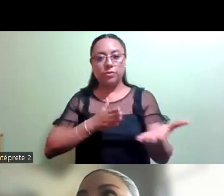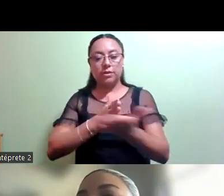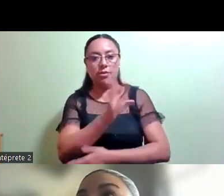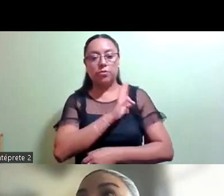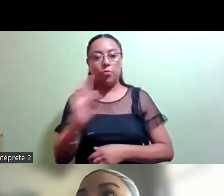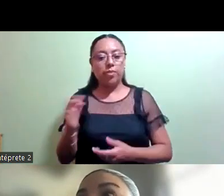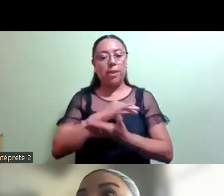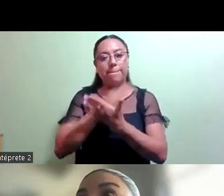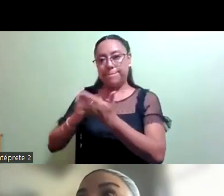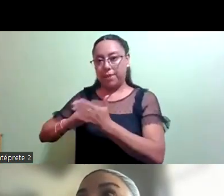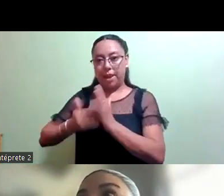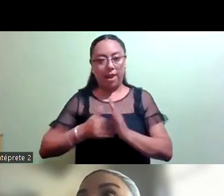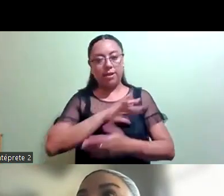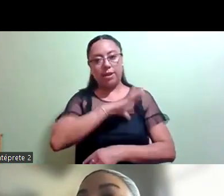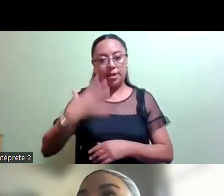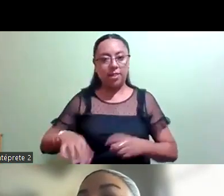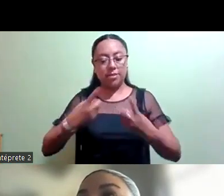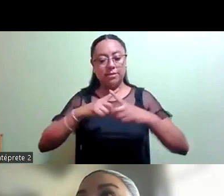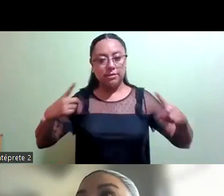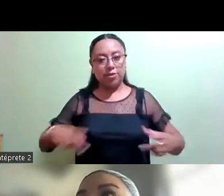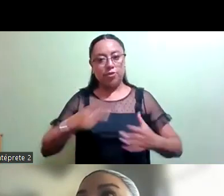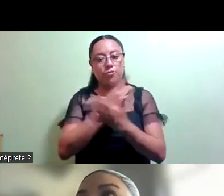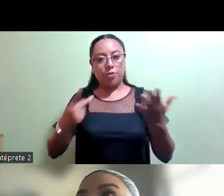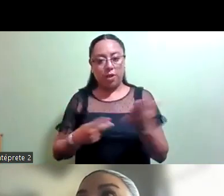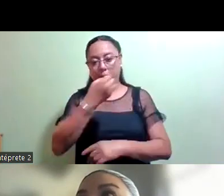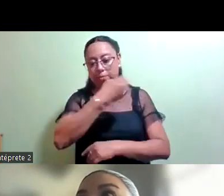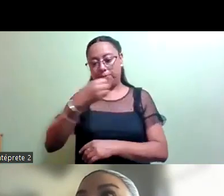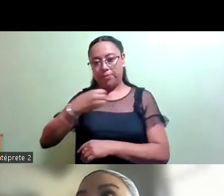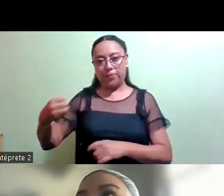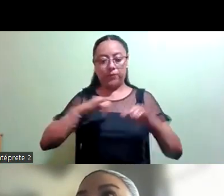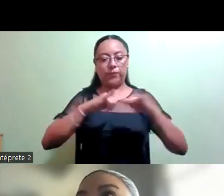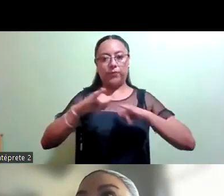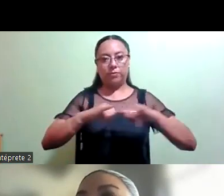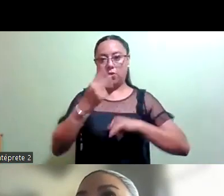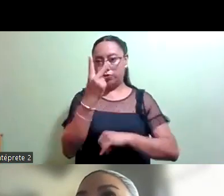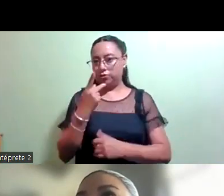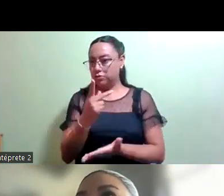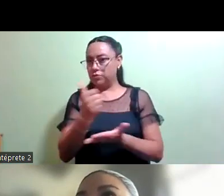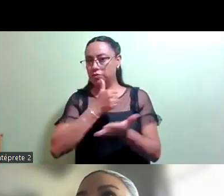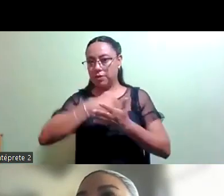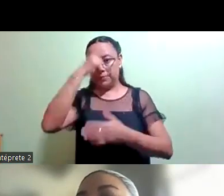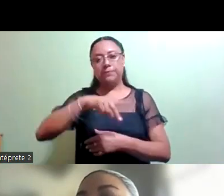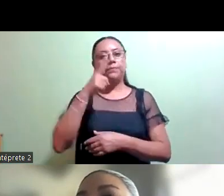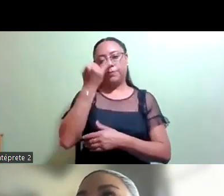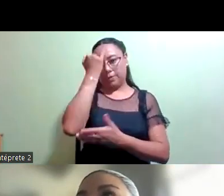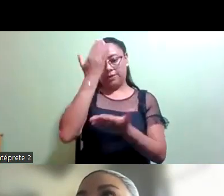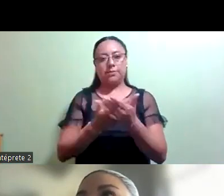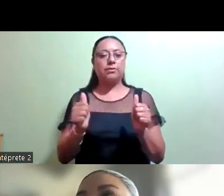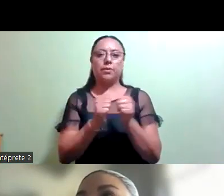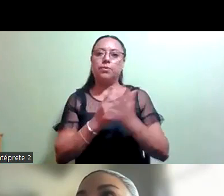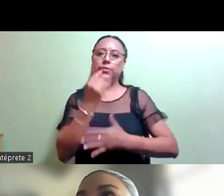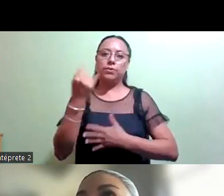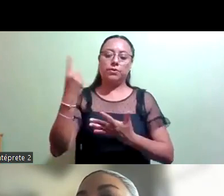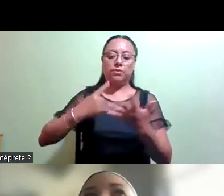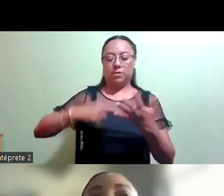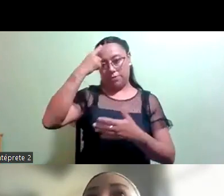y del Programa General de Ordenamiento Territorial, ambos de la Ciudad de México. Una iniciativa con proyecto de decreto por